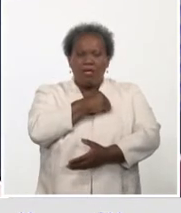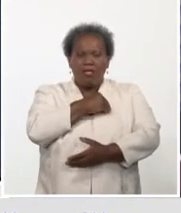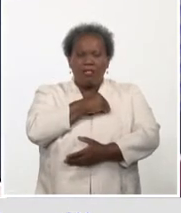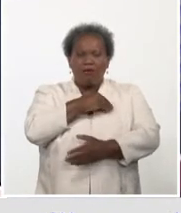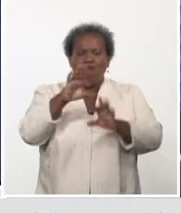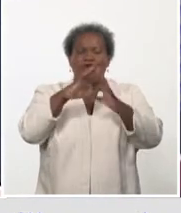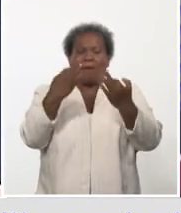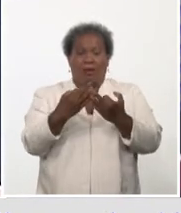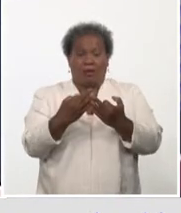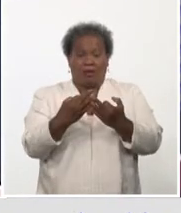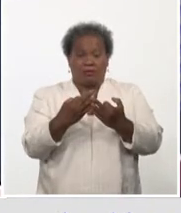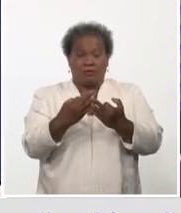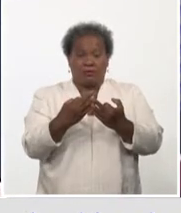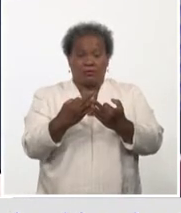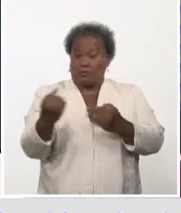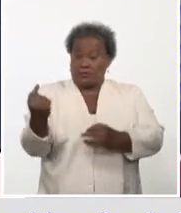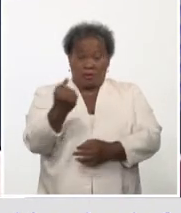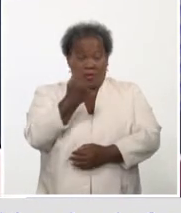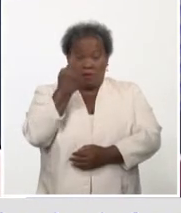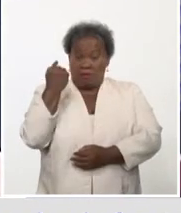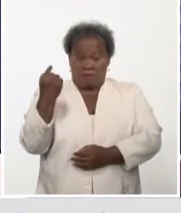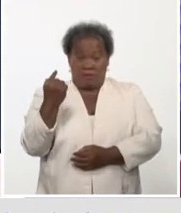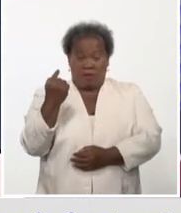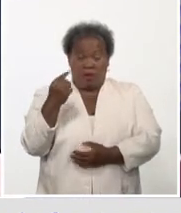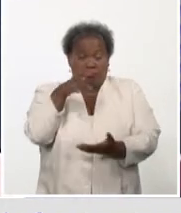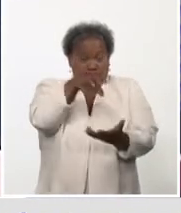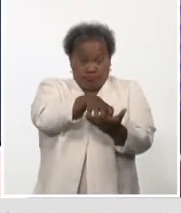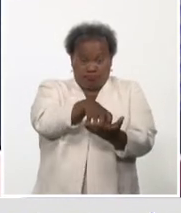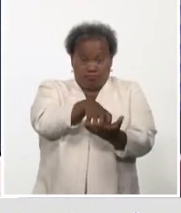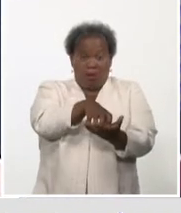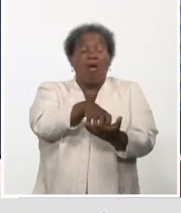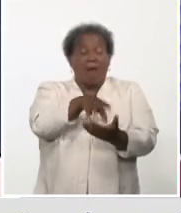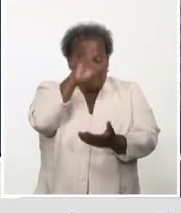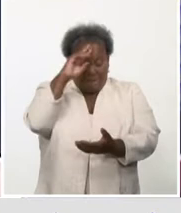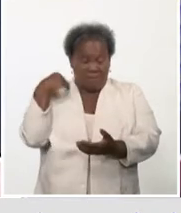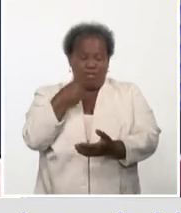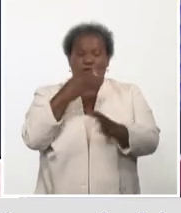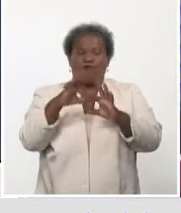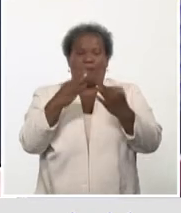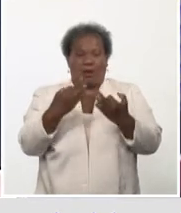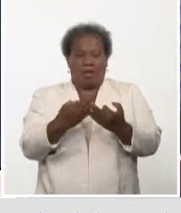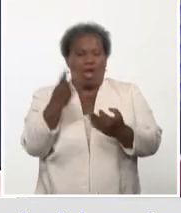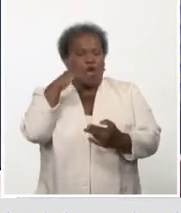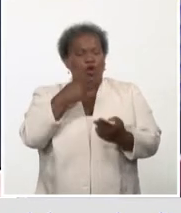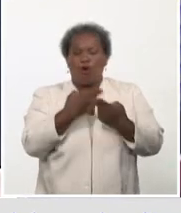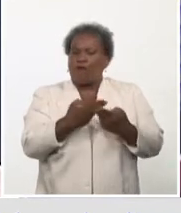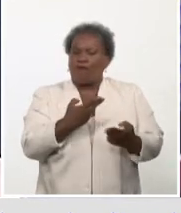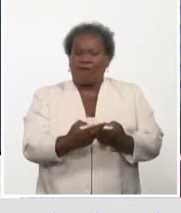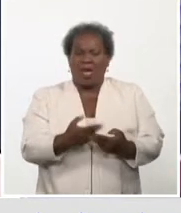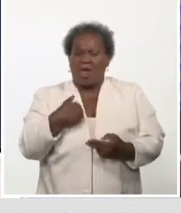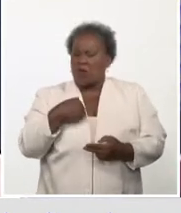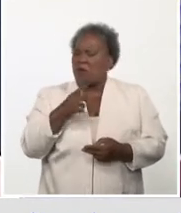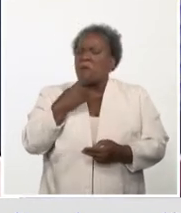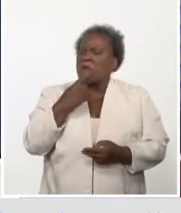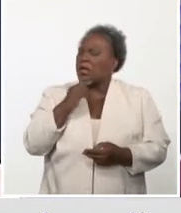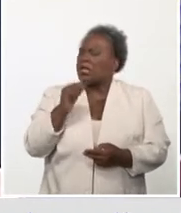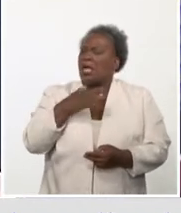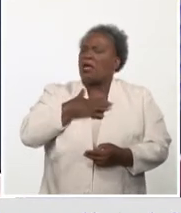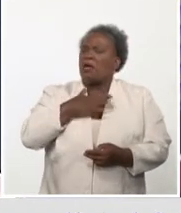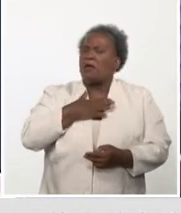entrada a nuestro sistema de salud, nuestro médico de familia. No confiar, importante, no